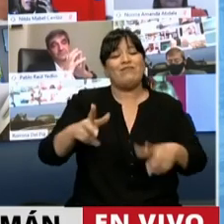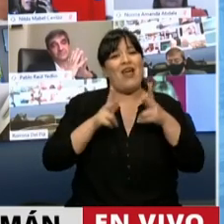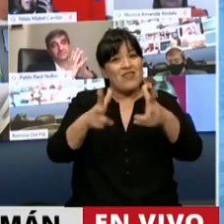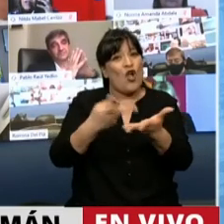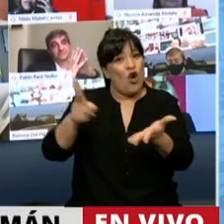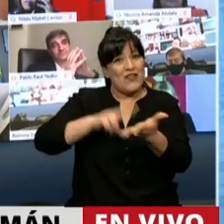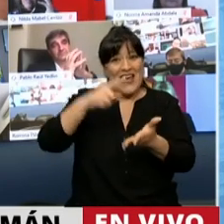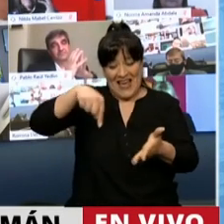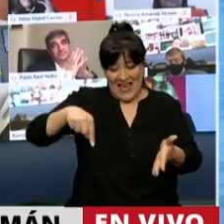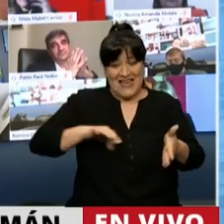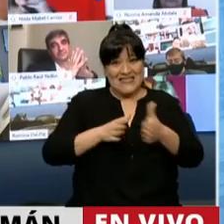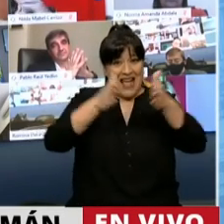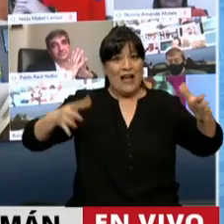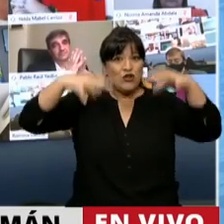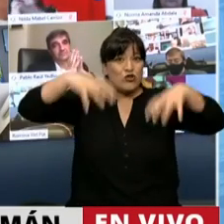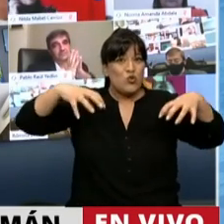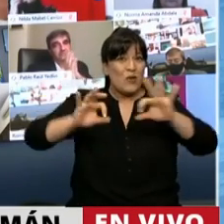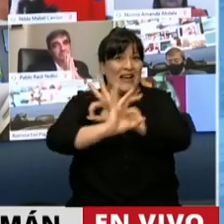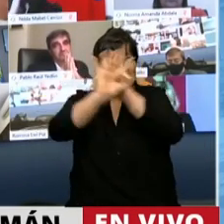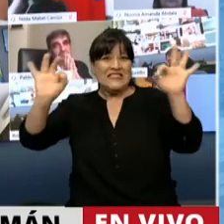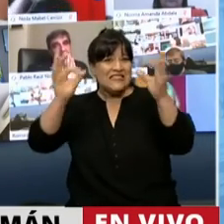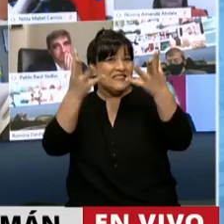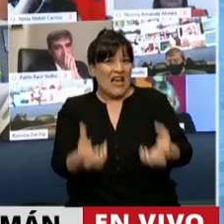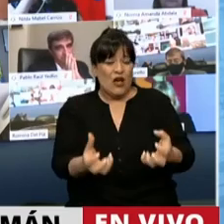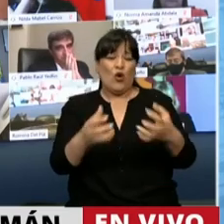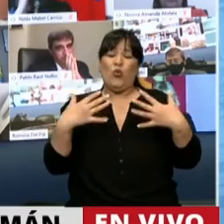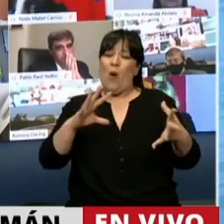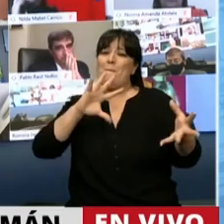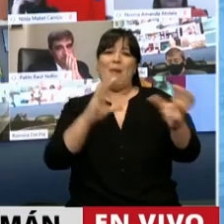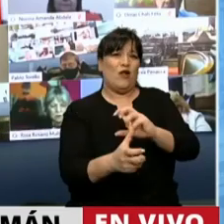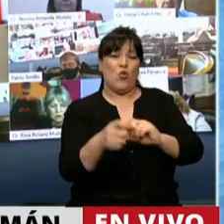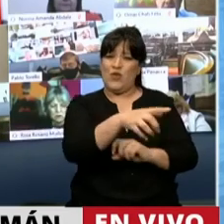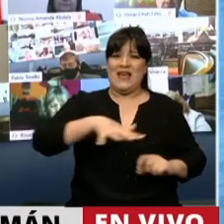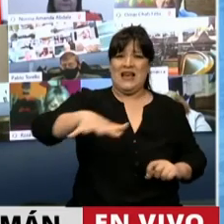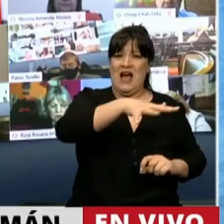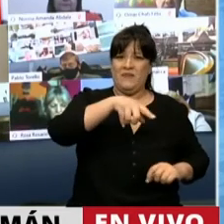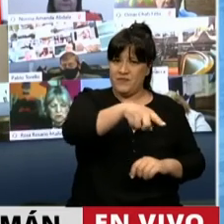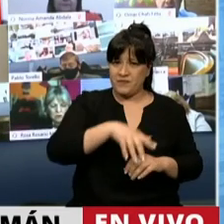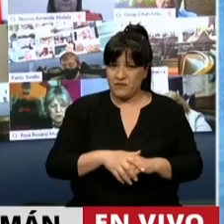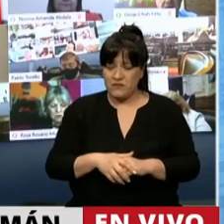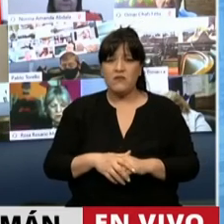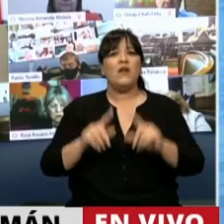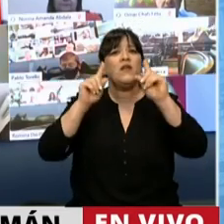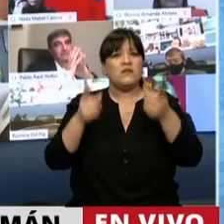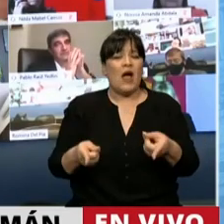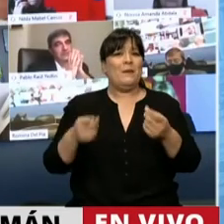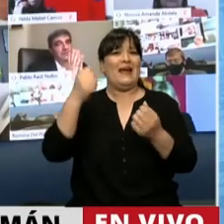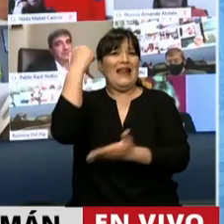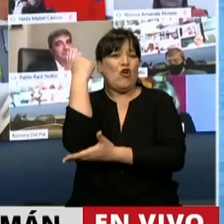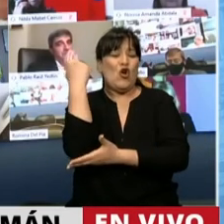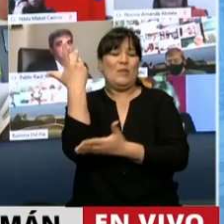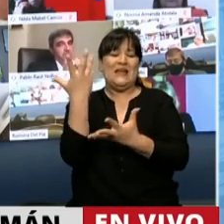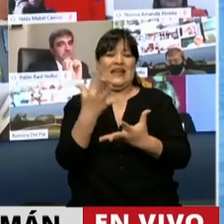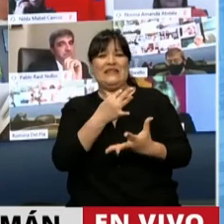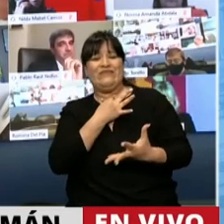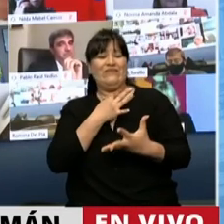de este año afectó sensiblemente a este sector, sumado con la recesión. Así que,